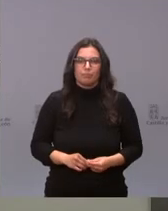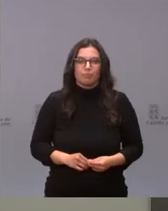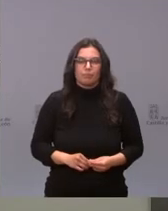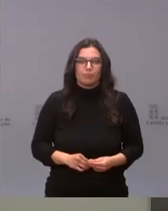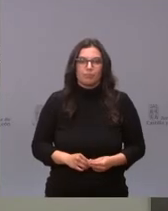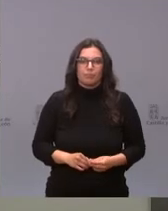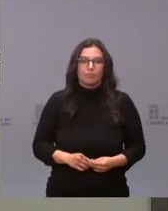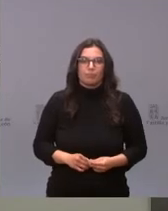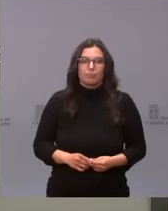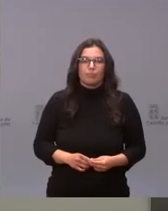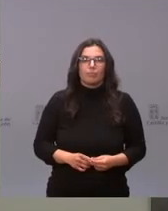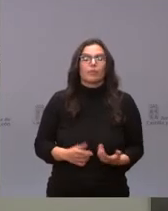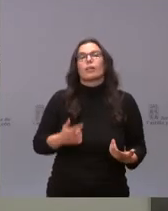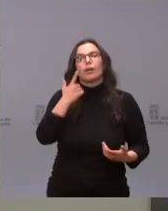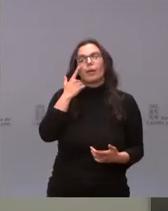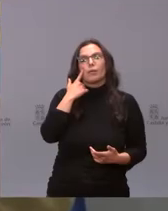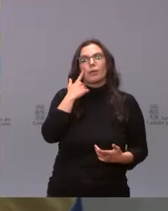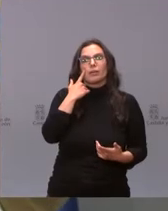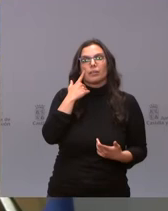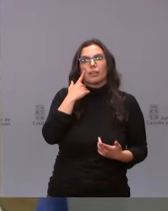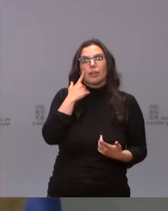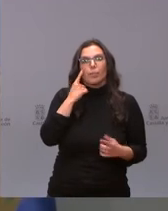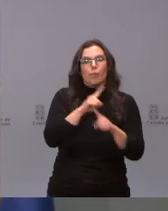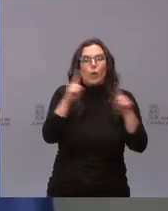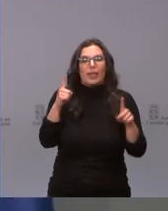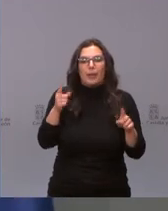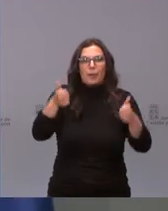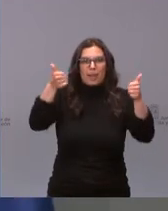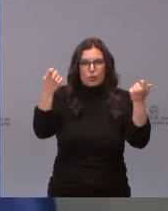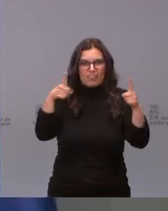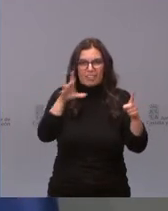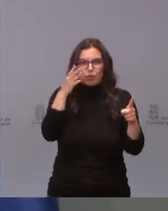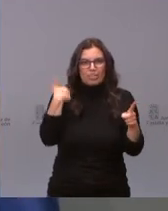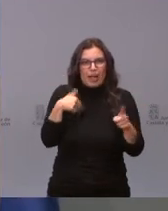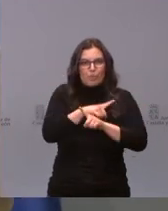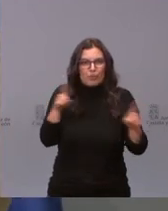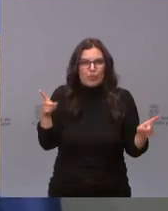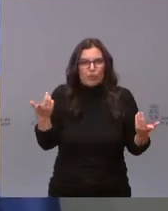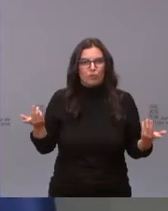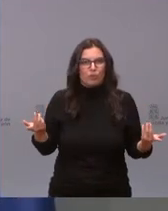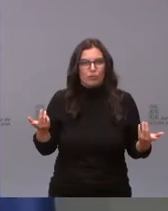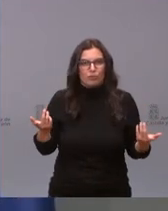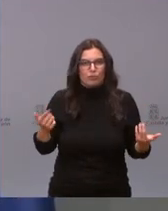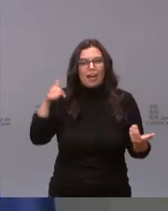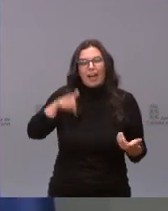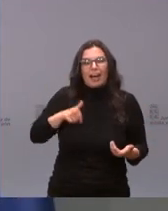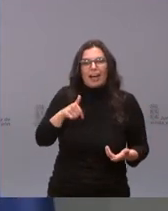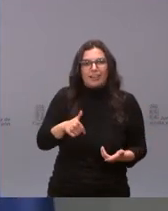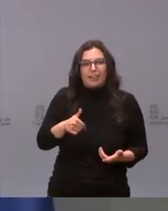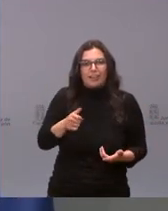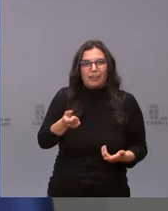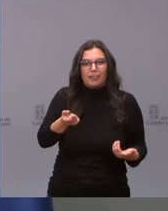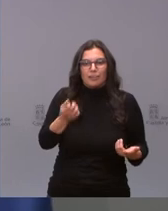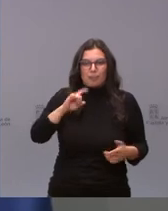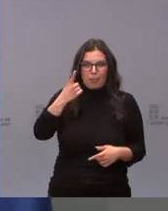prohibir nada a nadie porque ya está prohibido. Hay decir que en este país no se pueden introducir medicamentos si no tienen la aprobación de la